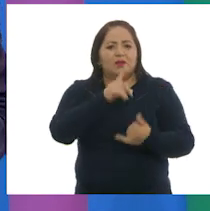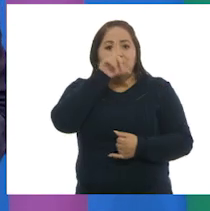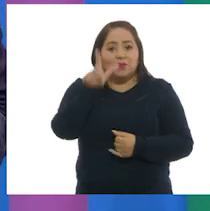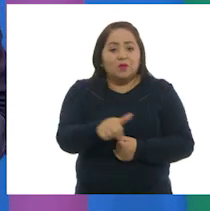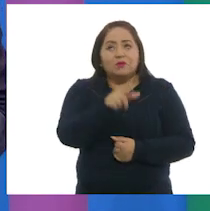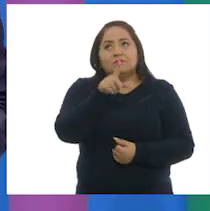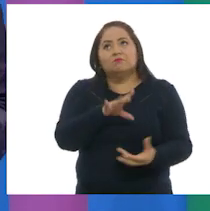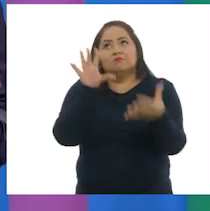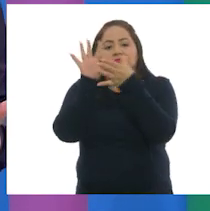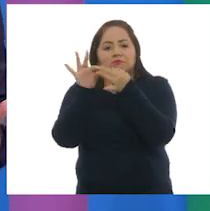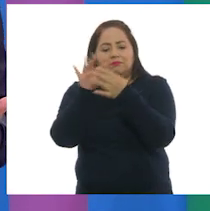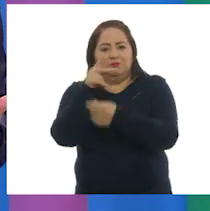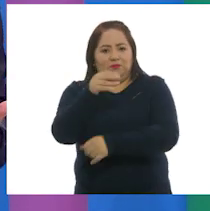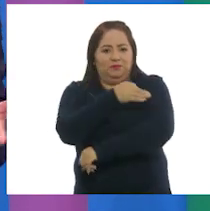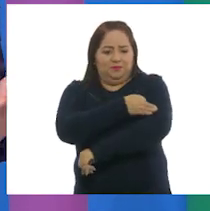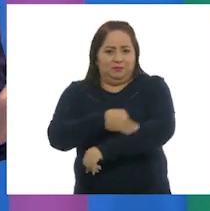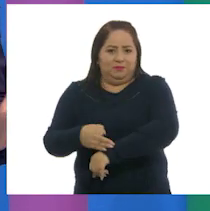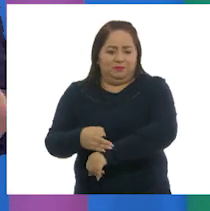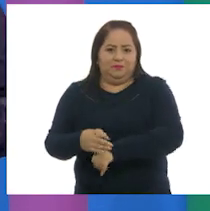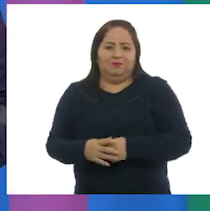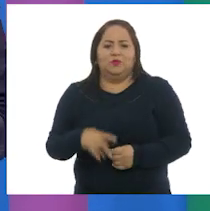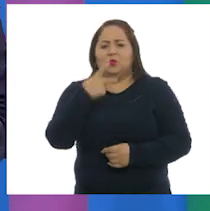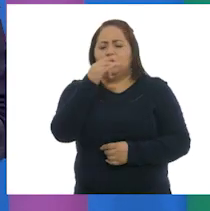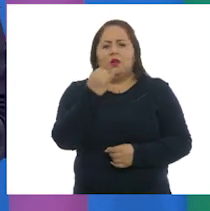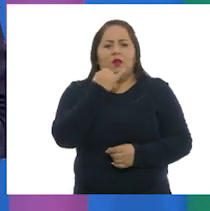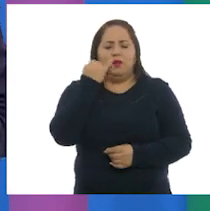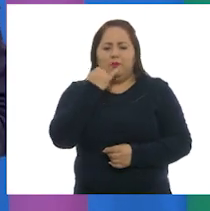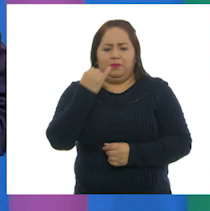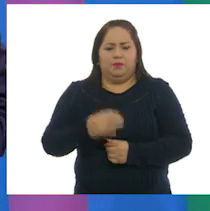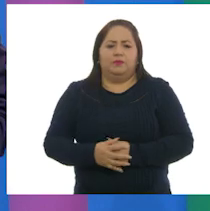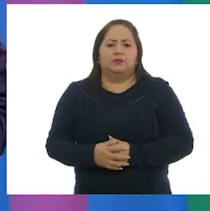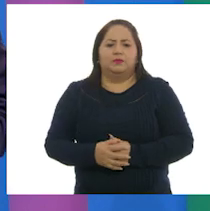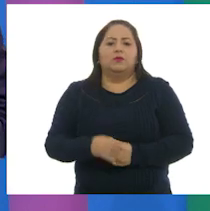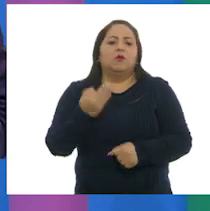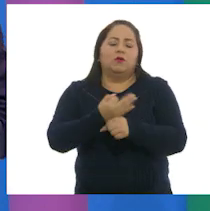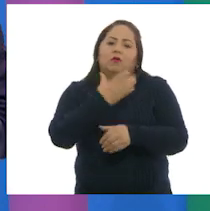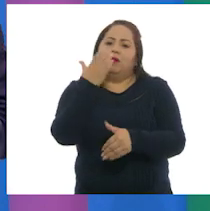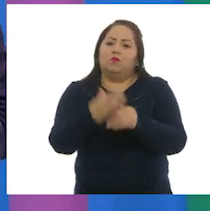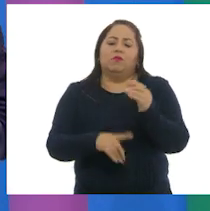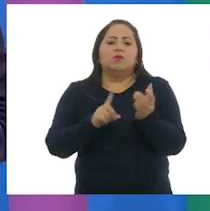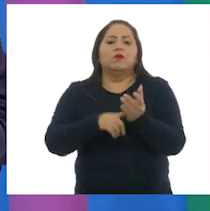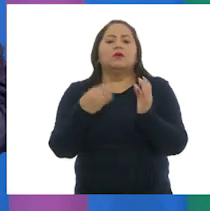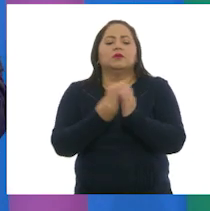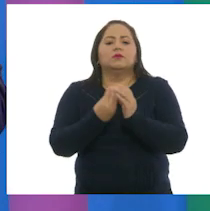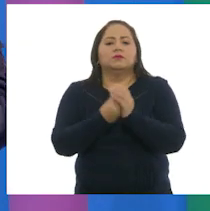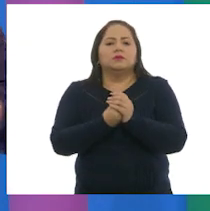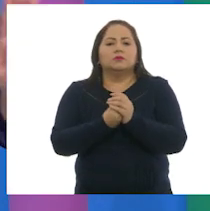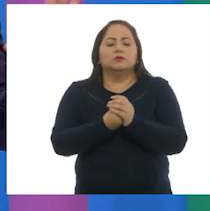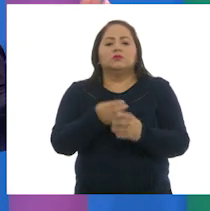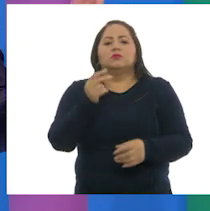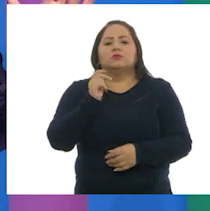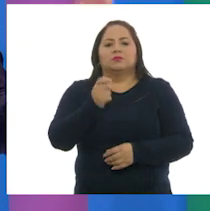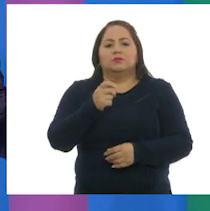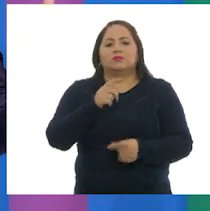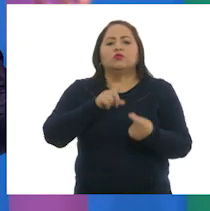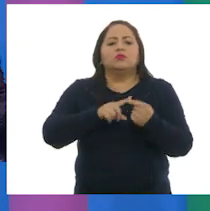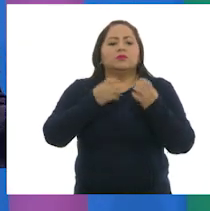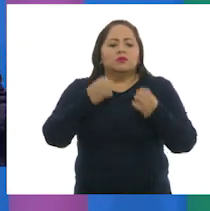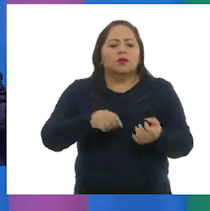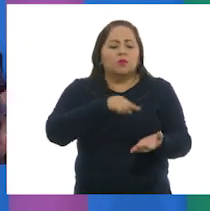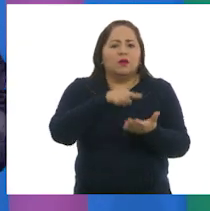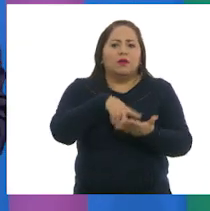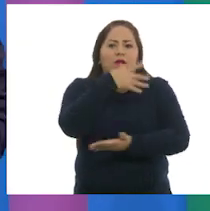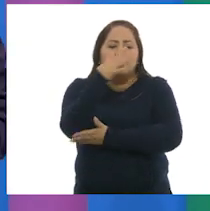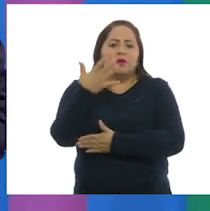para practicarla y platica con tu familia en tu lengua materna. Por hoy, hemos terminado con ¿Dónde están los espacios